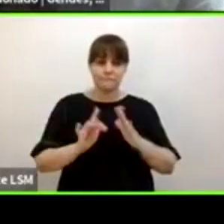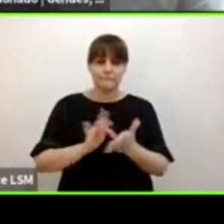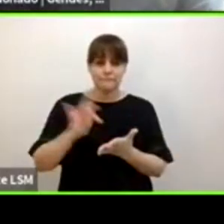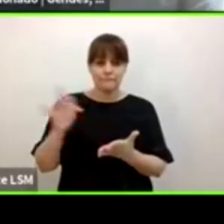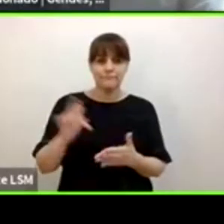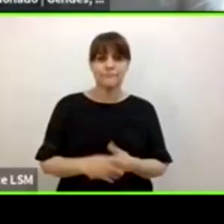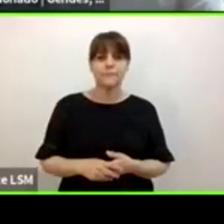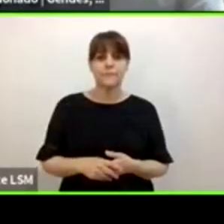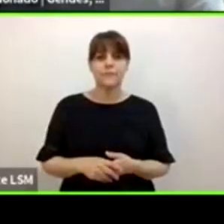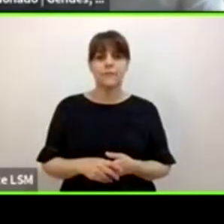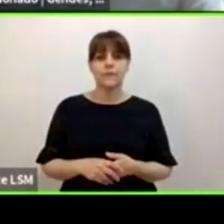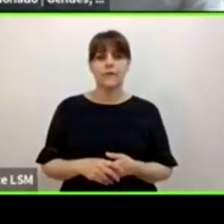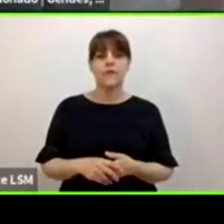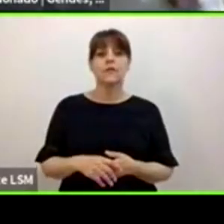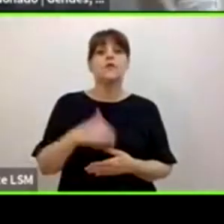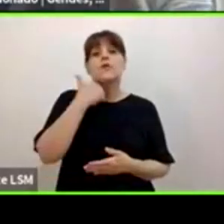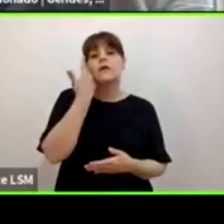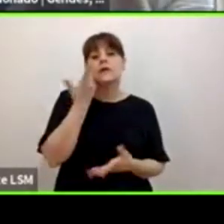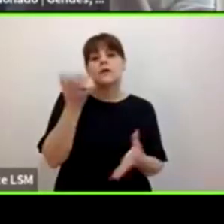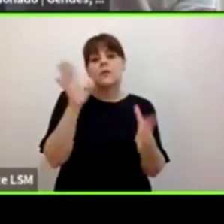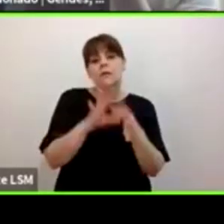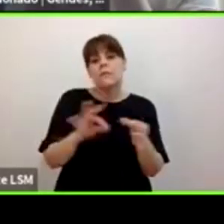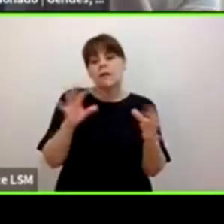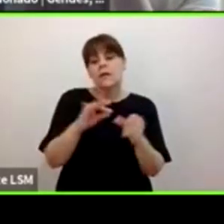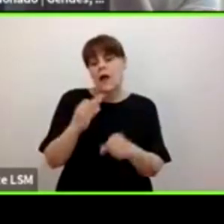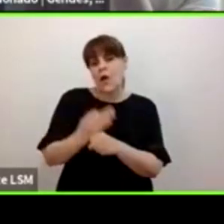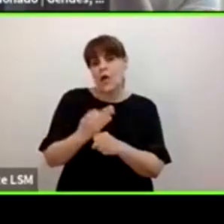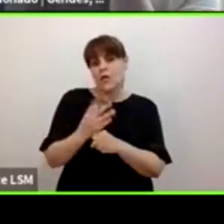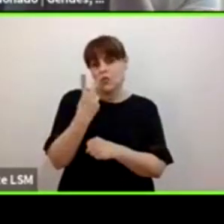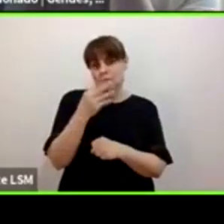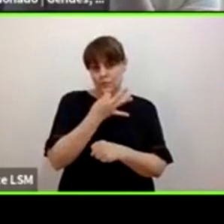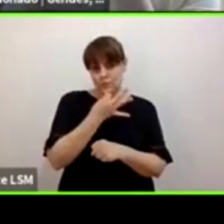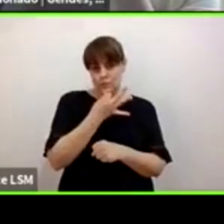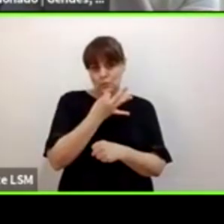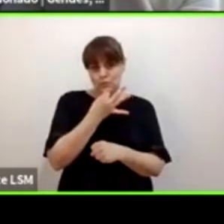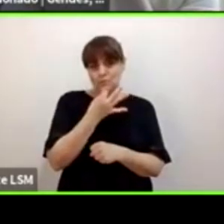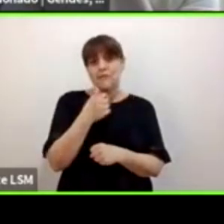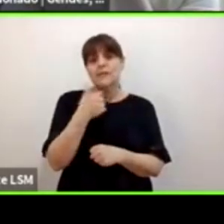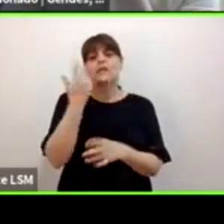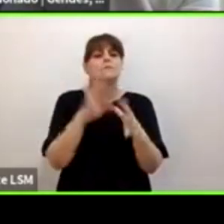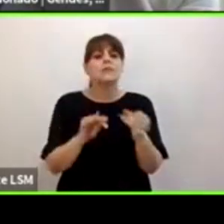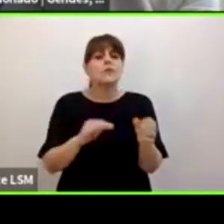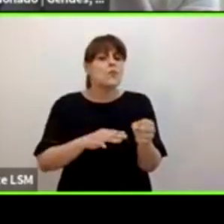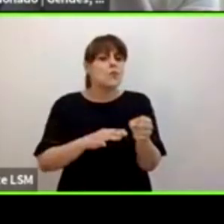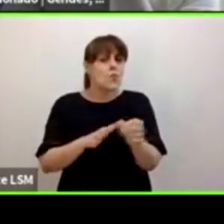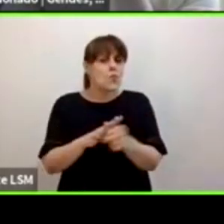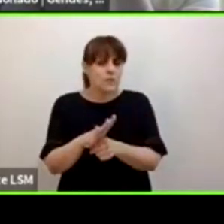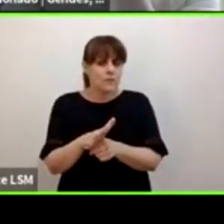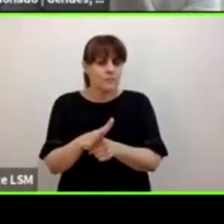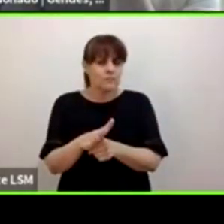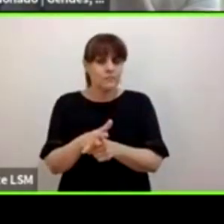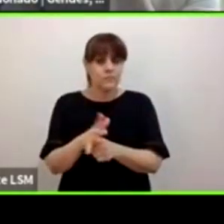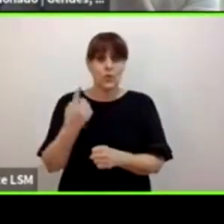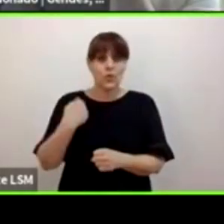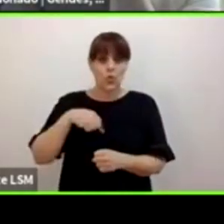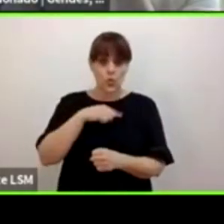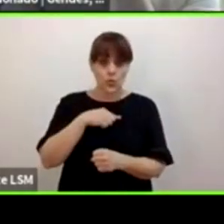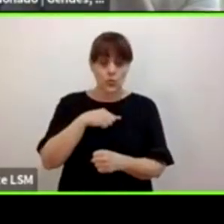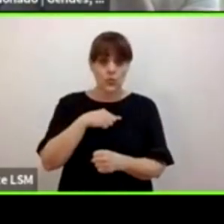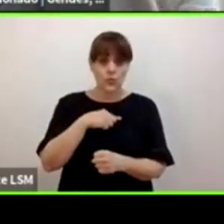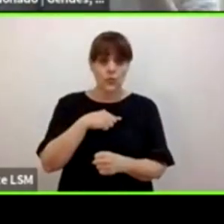lo que quiero decir es me quedan dos minutos quiero decir que nos que nosotras o sea a través de toda la